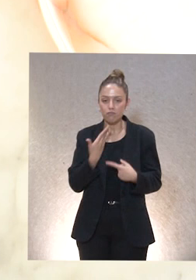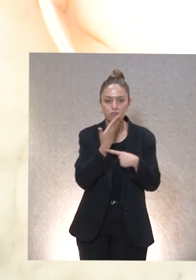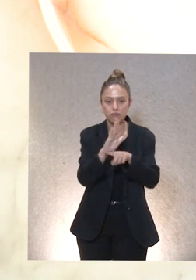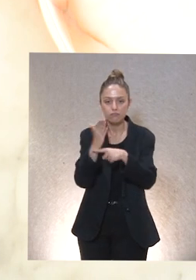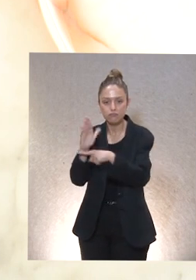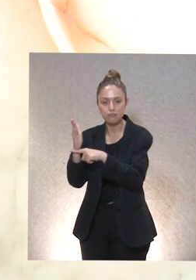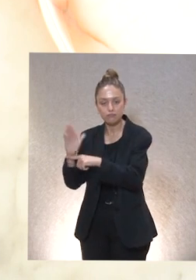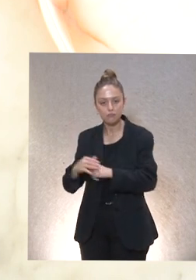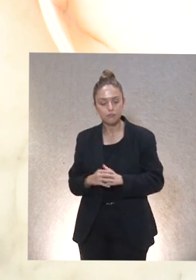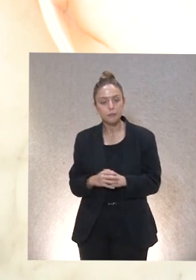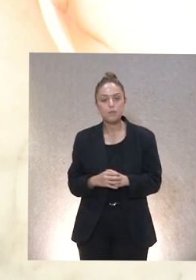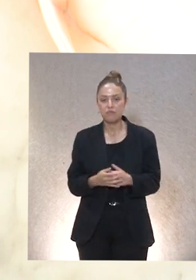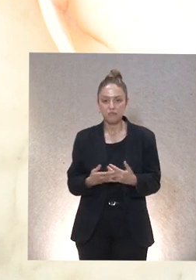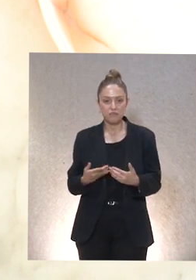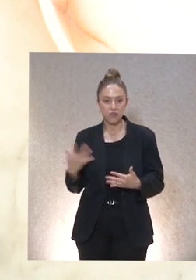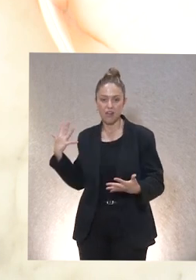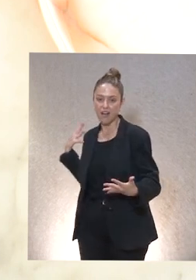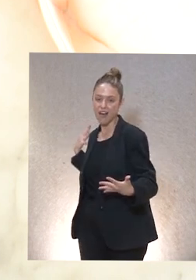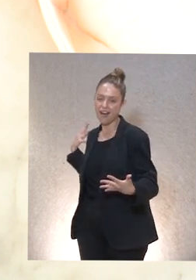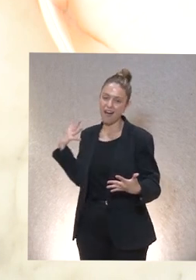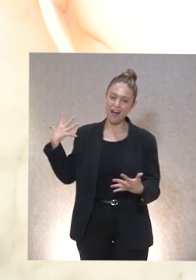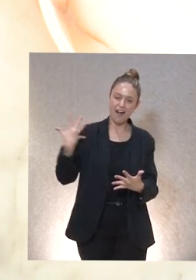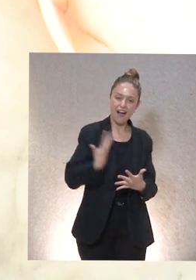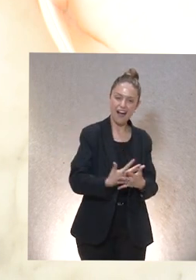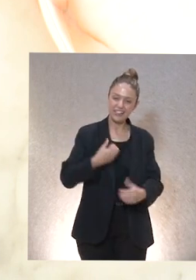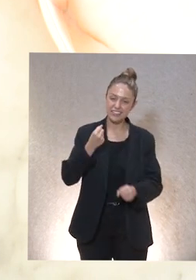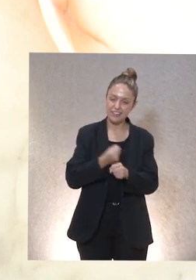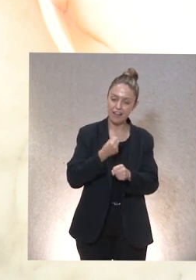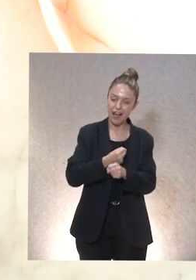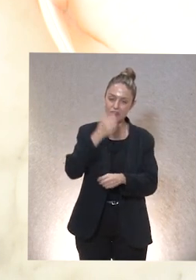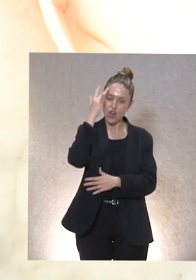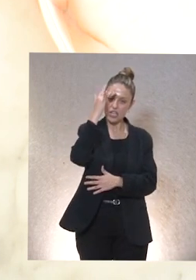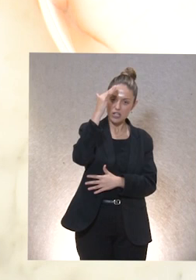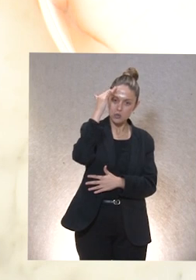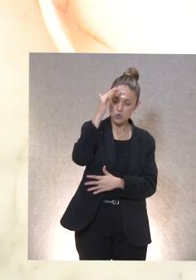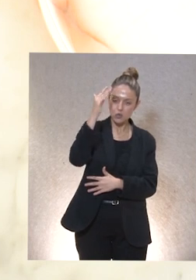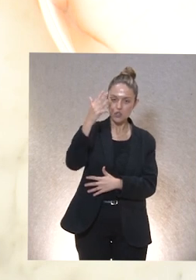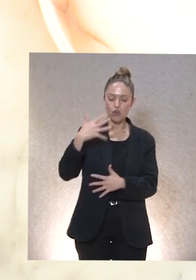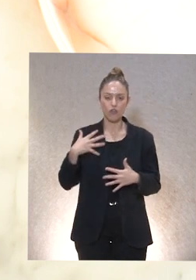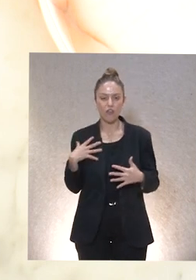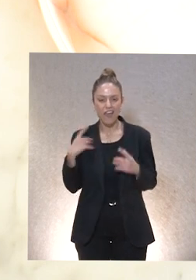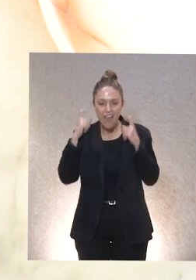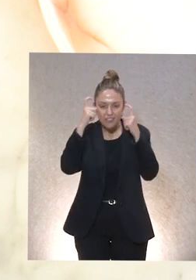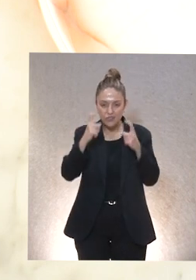lleváis años trabajando con gran ilusión entusiasmo y esfuerzo